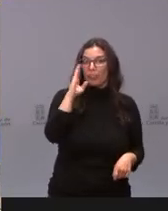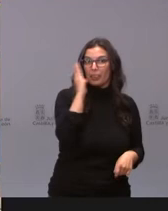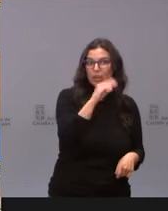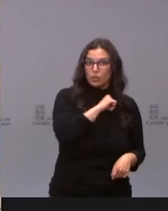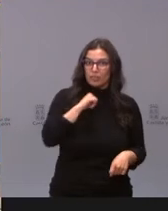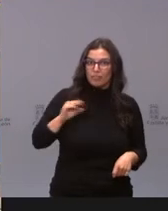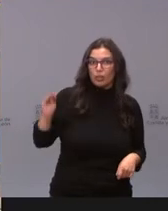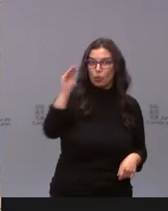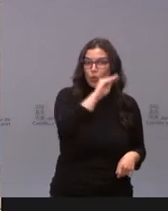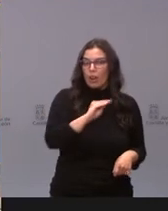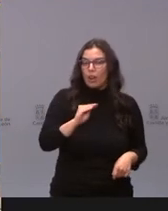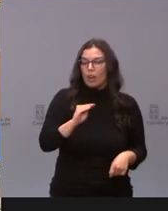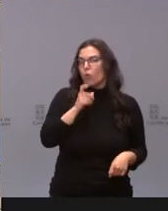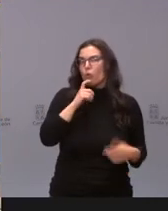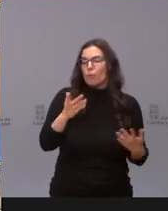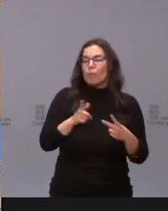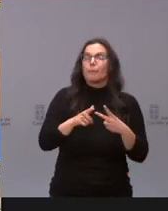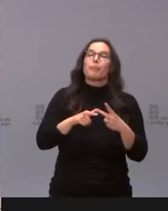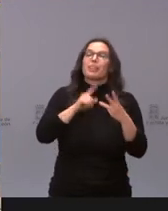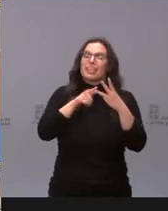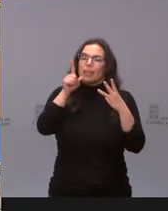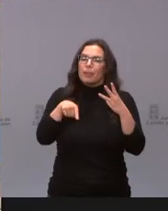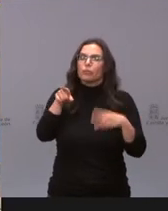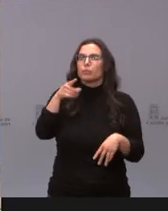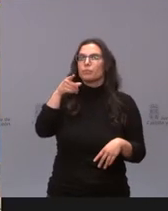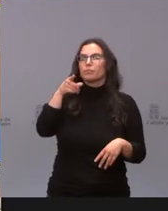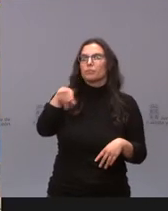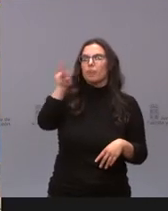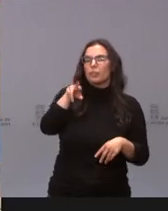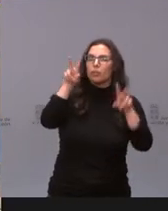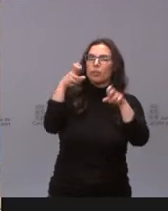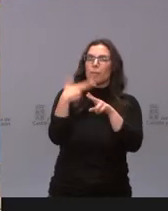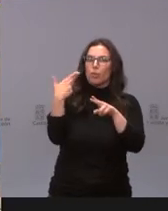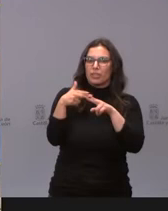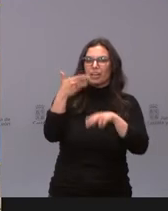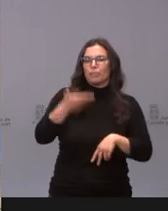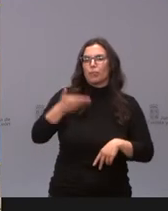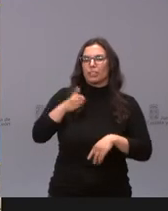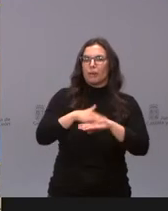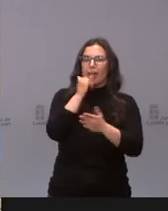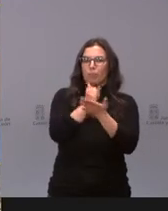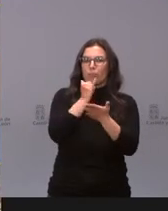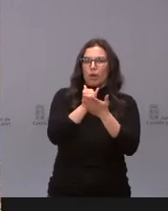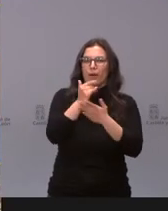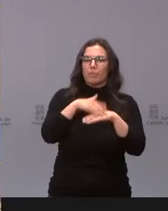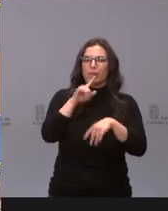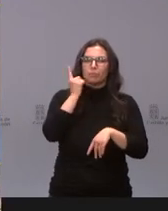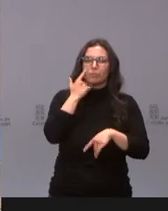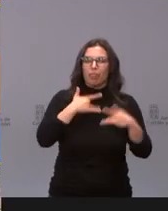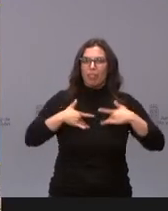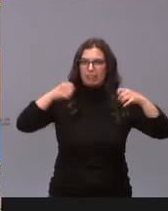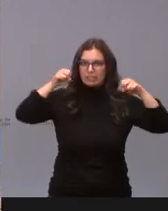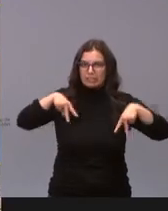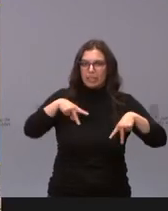individual con cada una de ellas. Y, por otra parte, ha incidido usted en la política de cribados. No sé si nos puede detallar en qué zonas se van a realizar